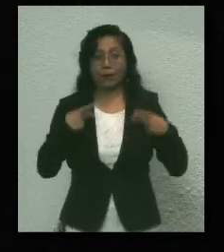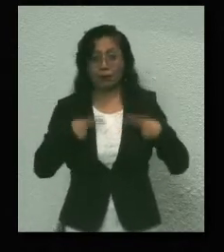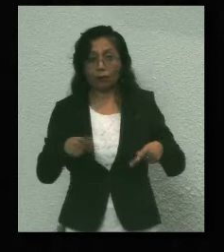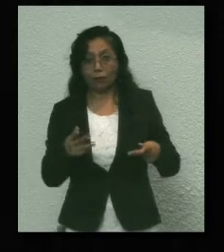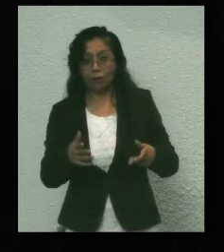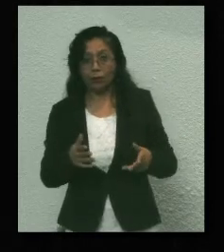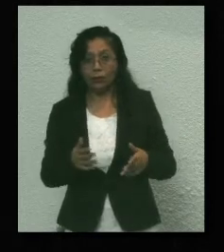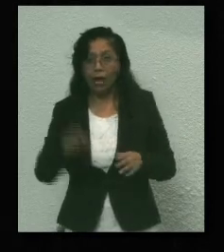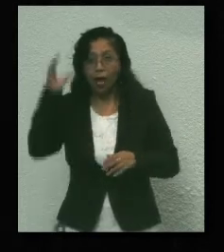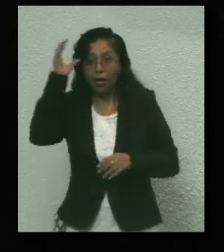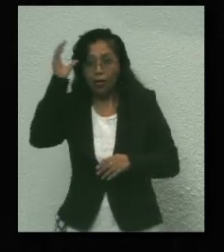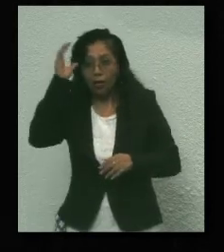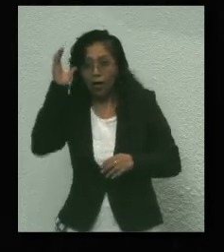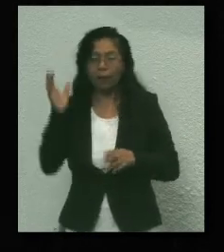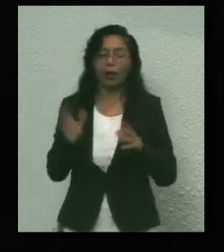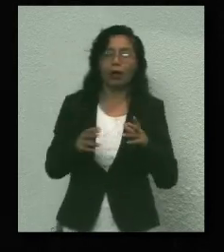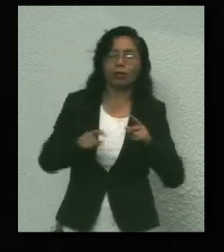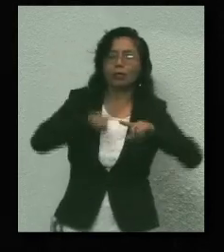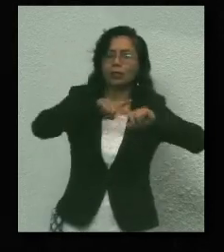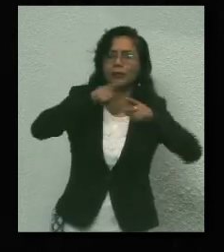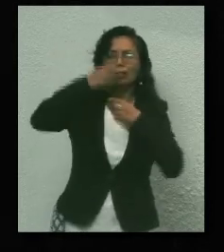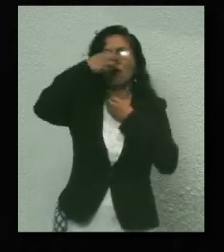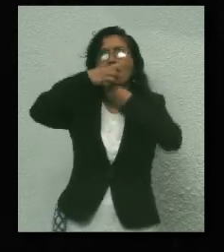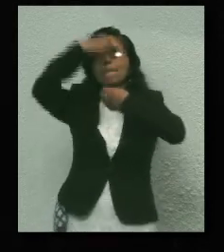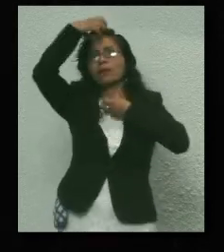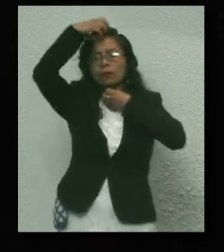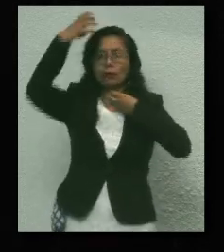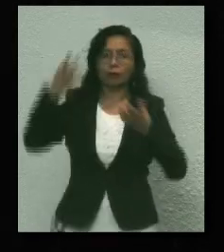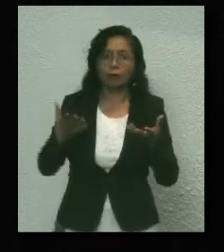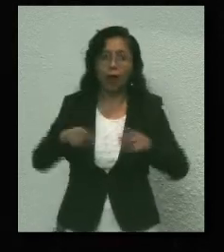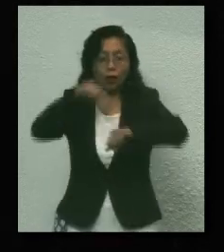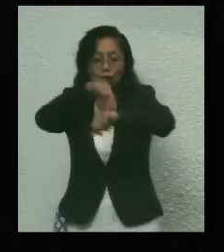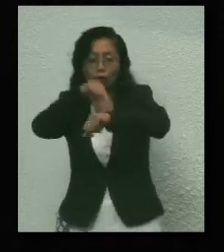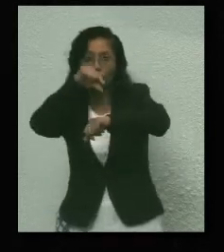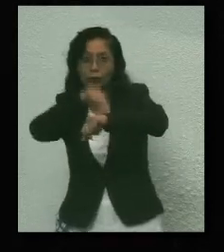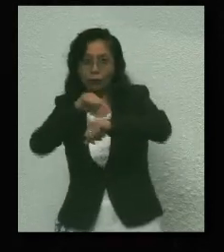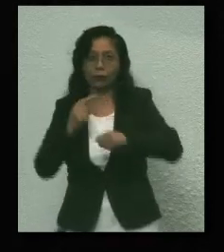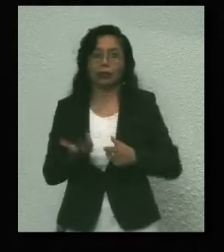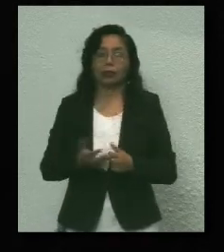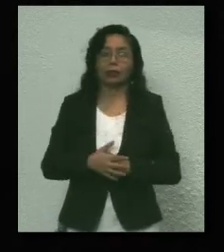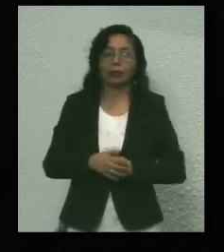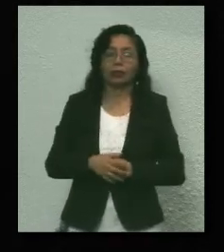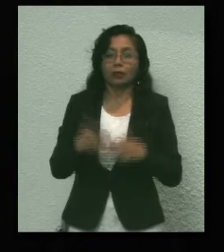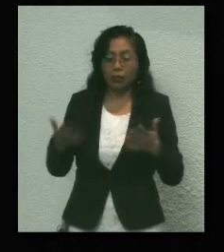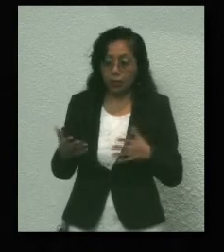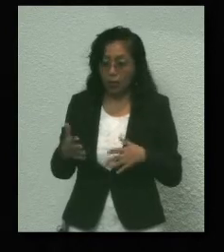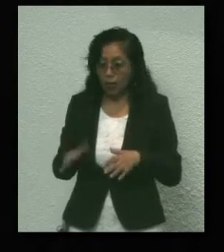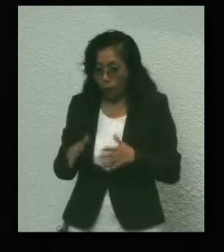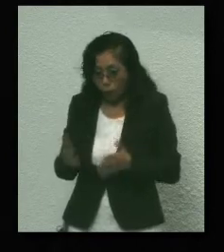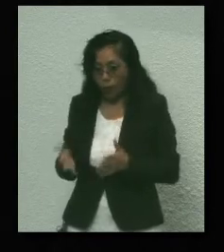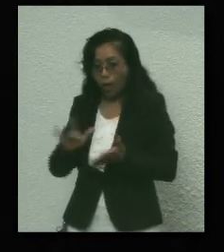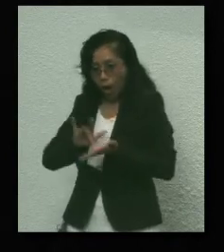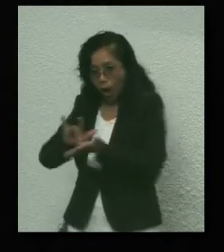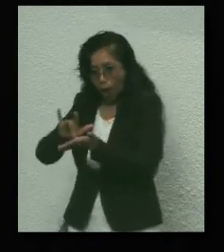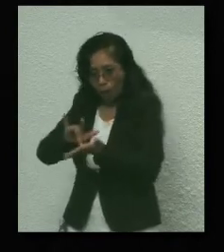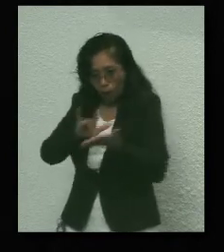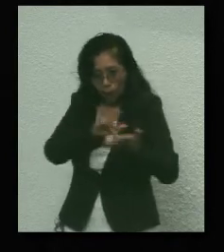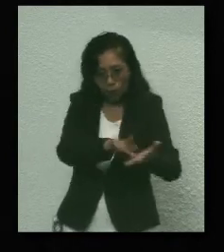Contar con más camas, ventiladores y médicos dio pie a la atención temprana de más enfermos y salvó vidas.